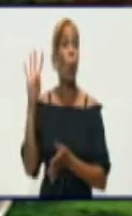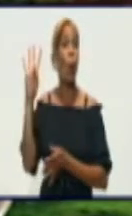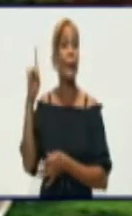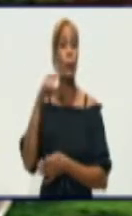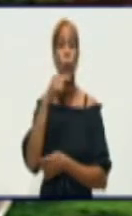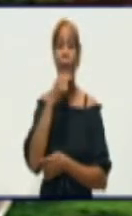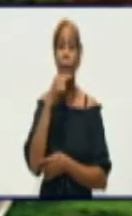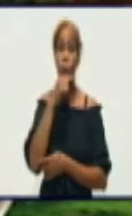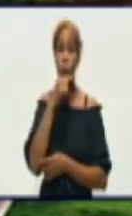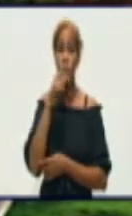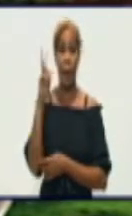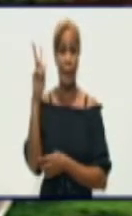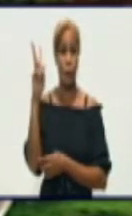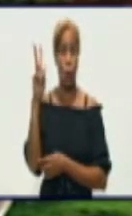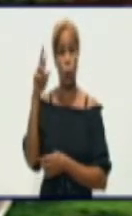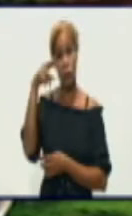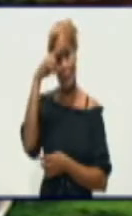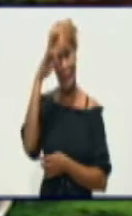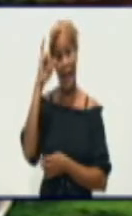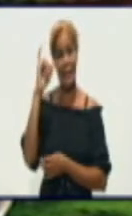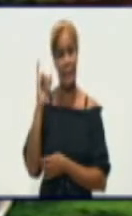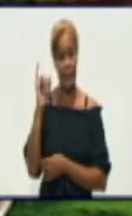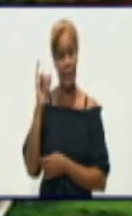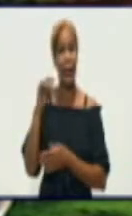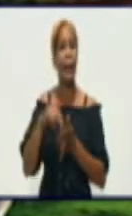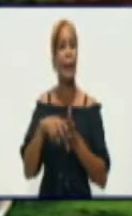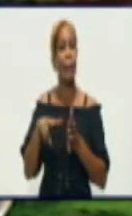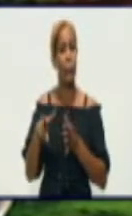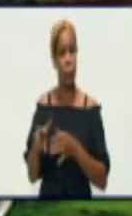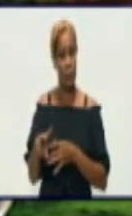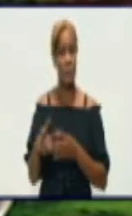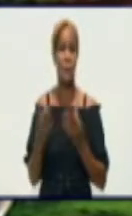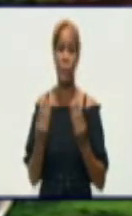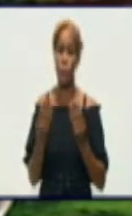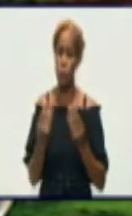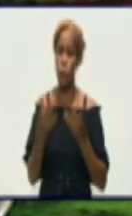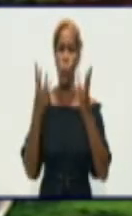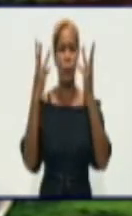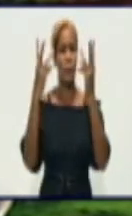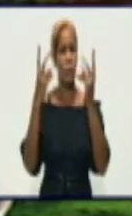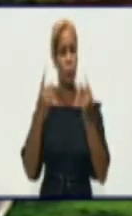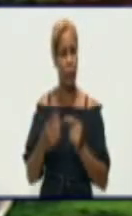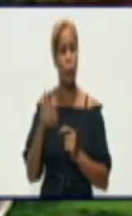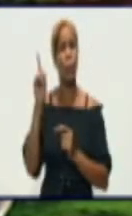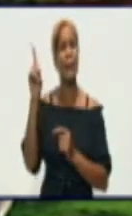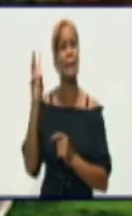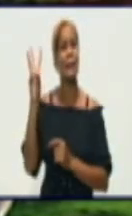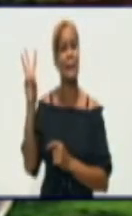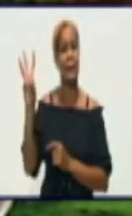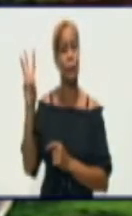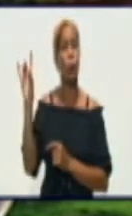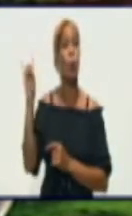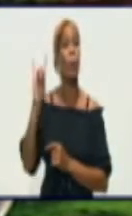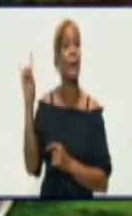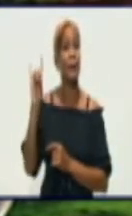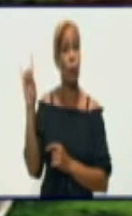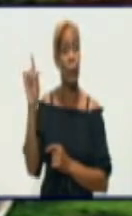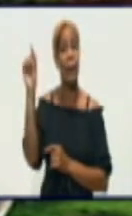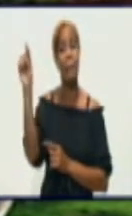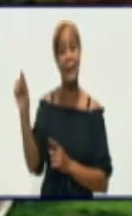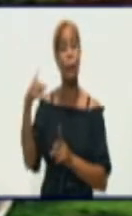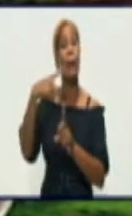En los últimos 15 días la provincia registra, de acuerdo al dato que usted nos acaba de ofrecer, 1.399 personas